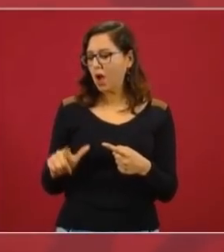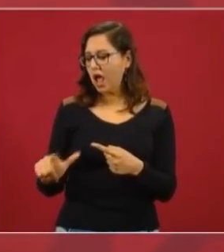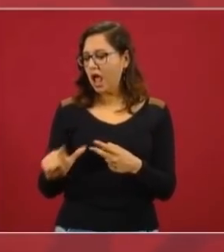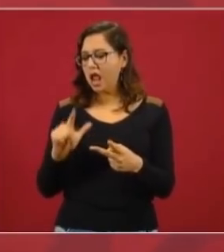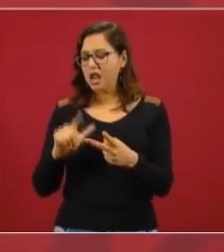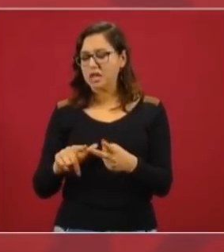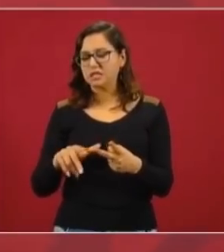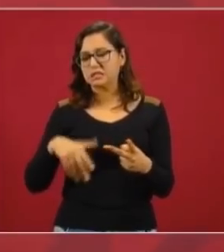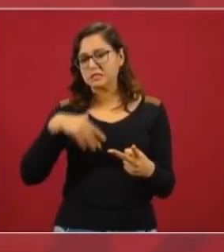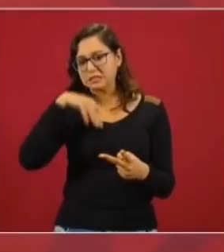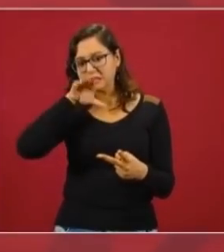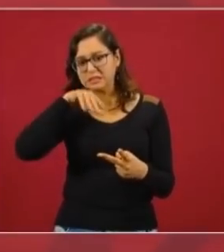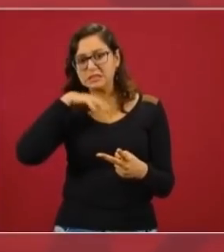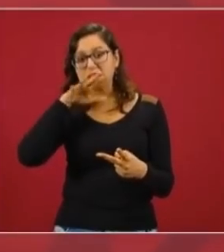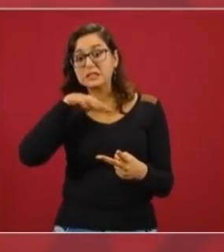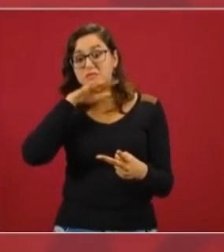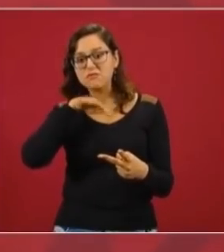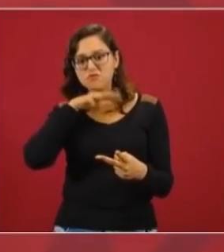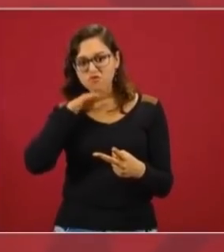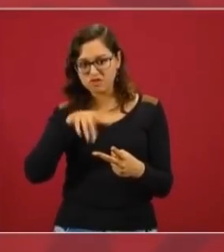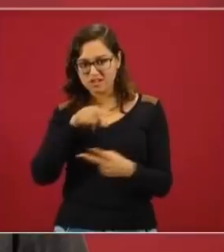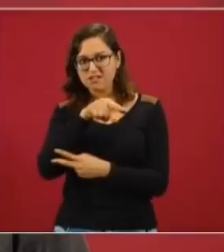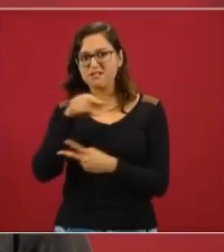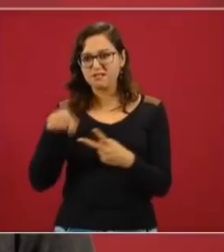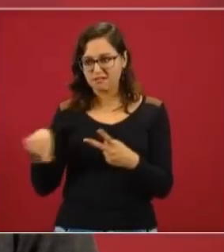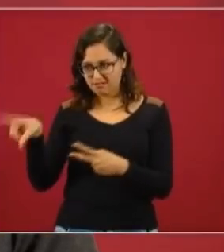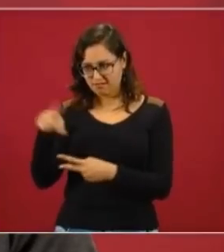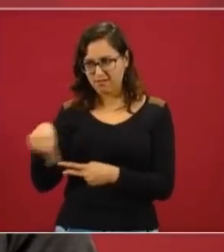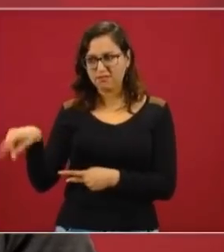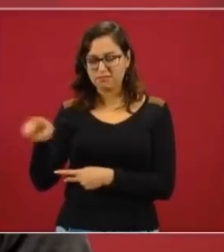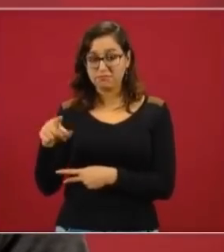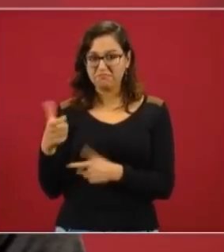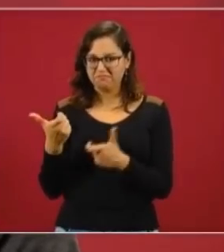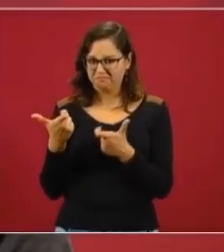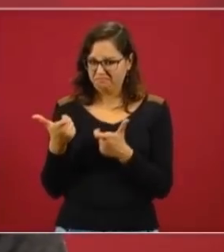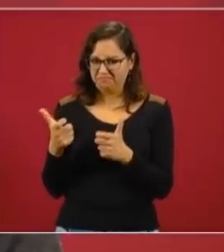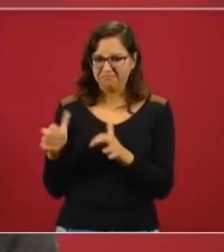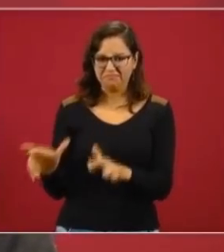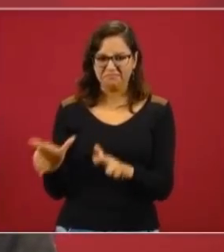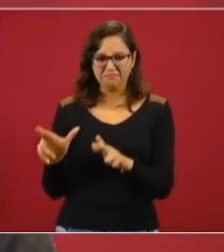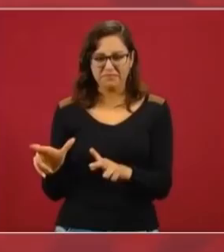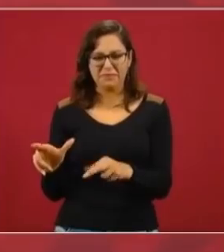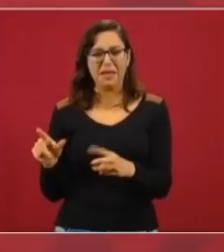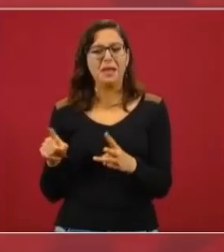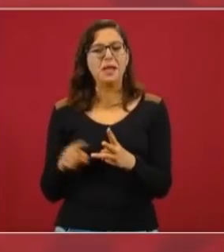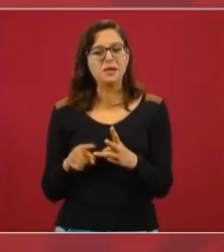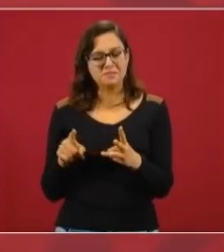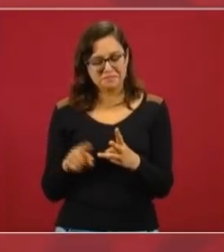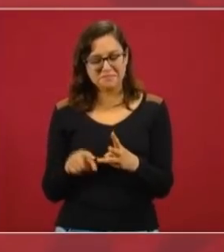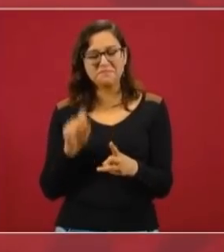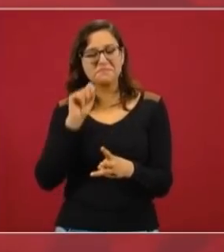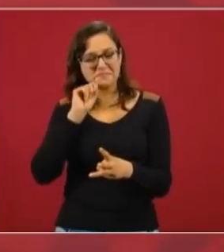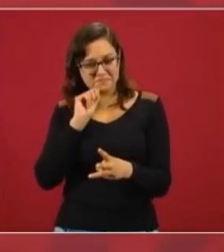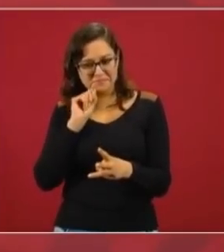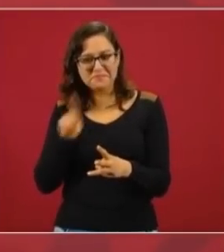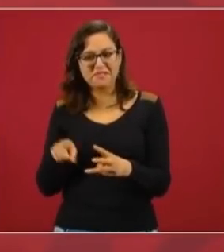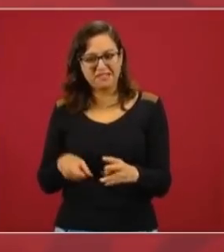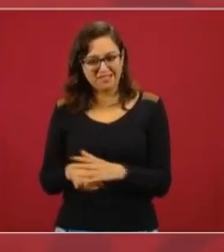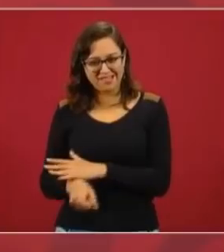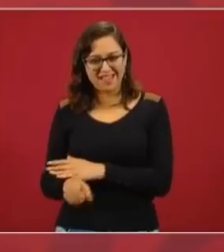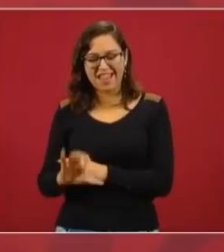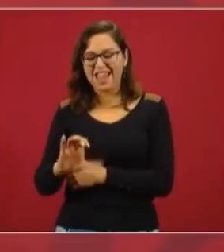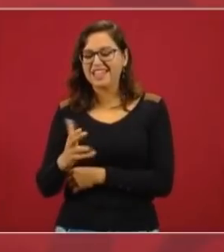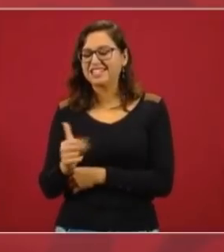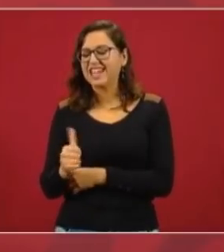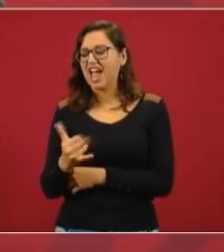y a lo mejor chayoteros. Presidente,